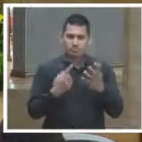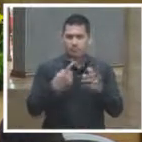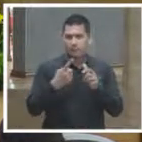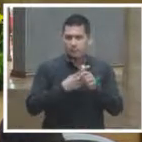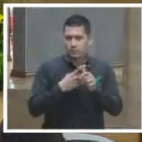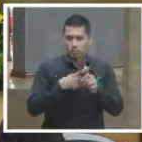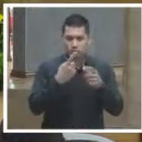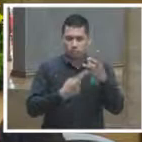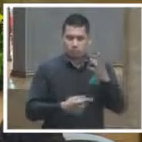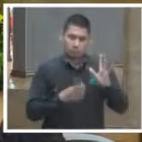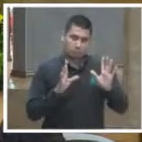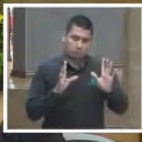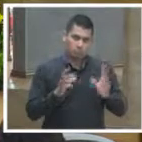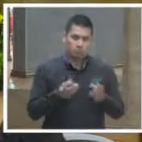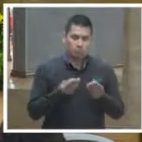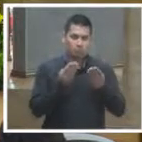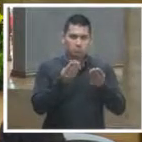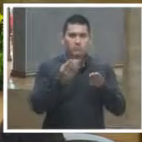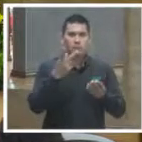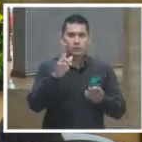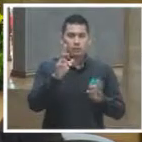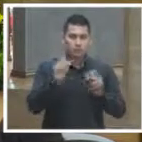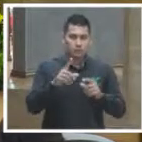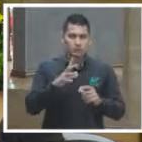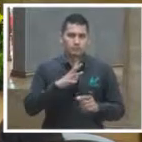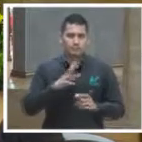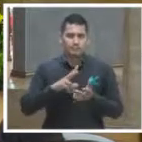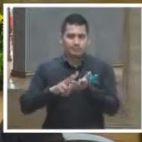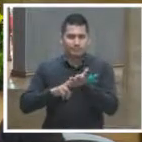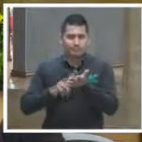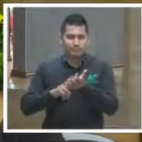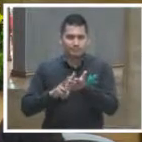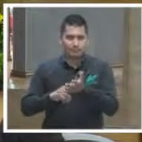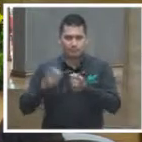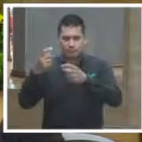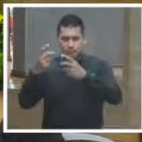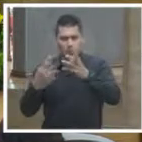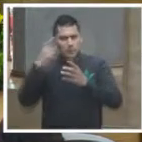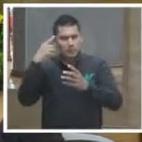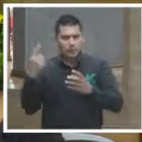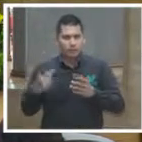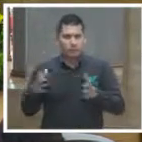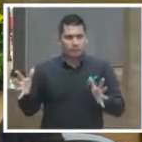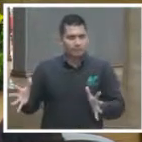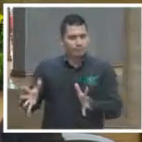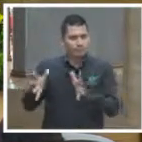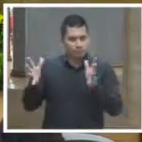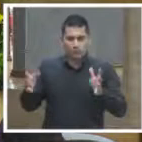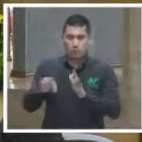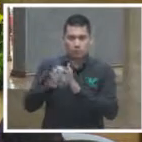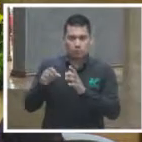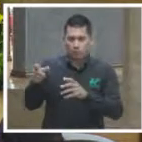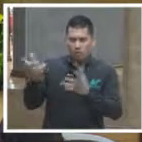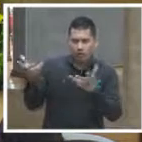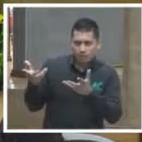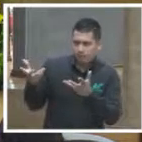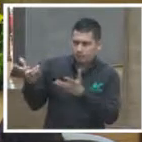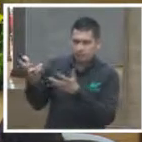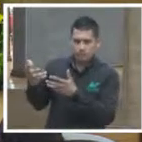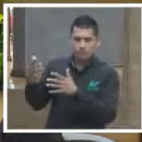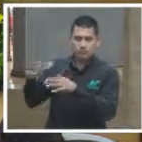sobre todo tiene un valor para incentivar cambios de prácticas en la